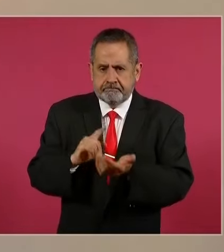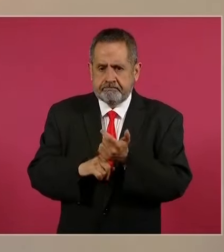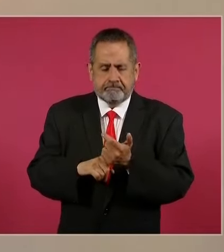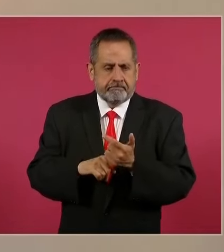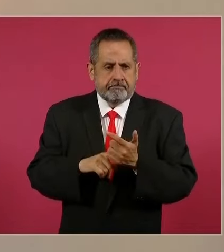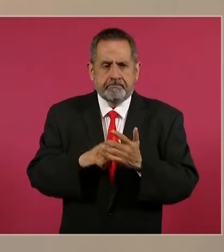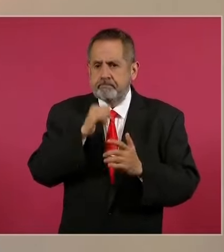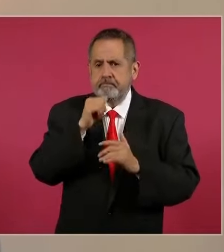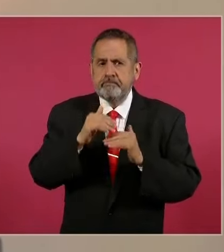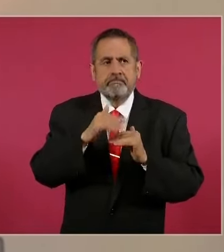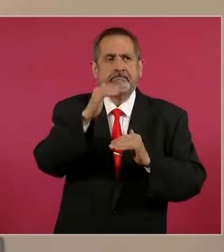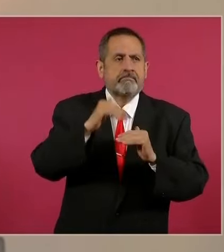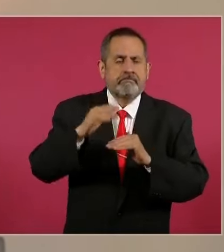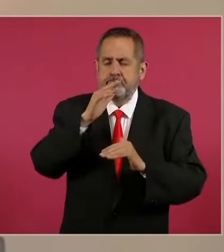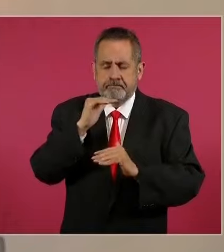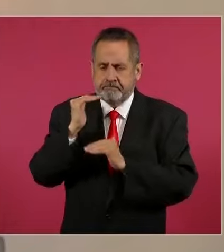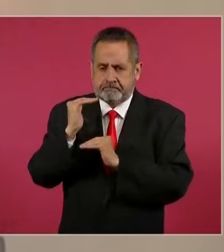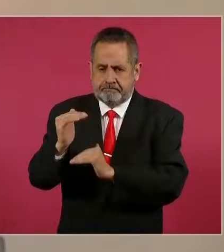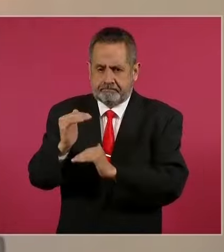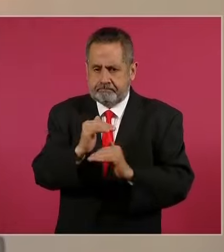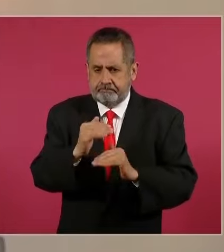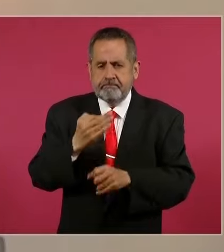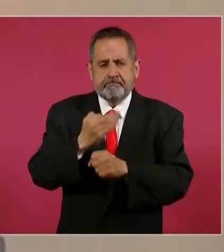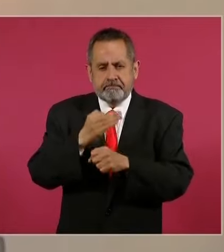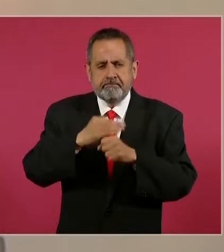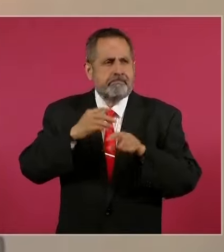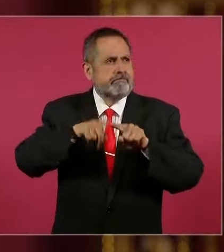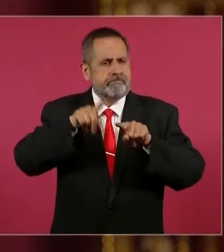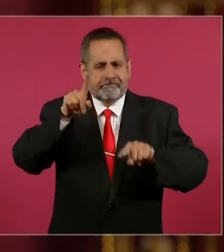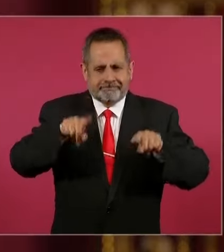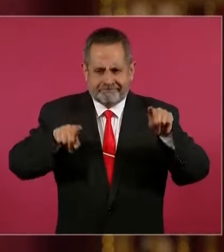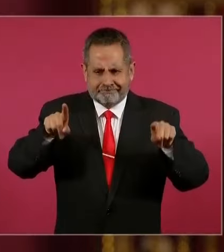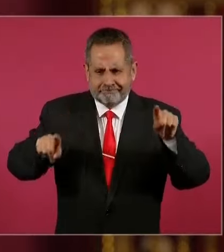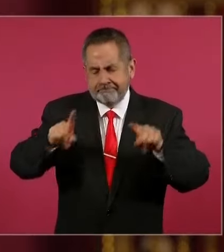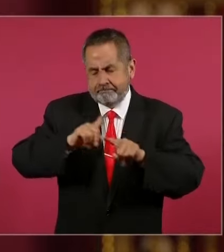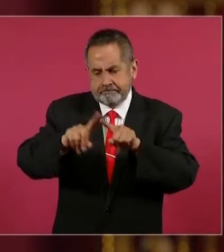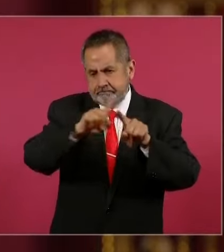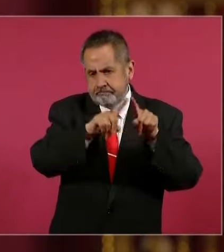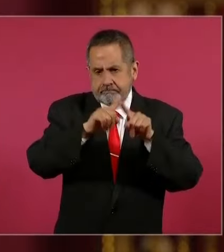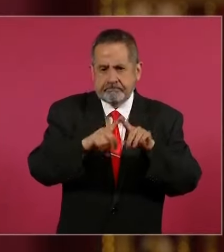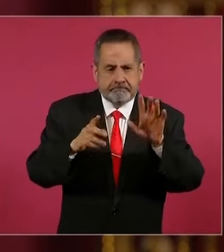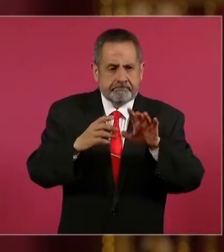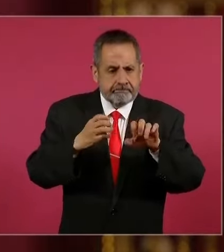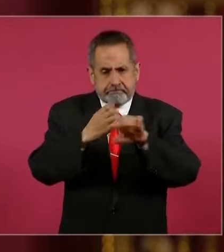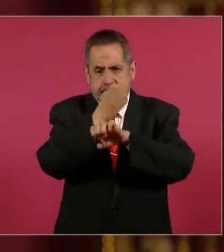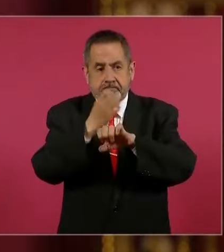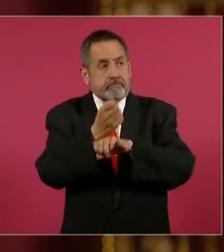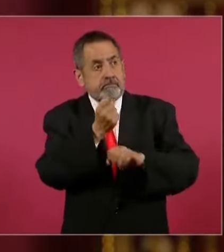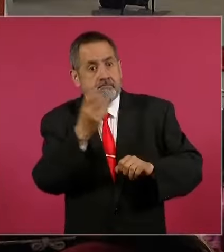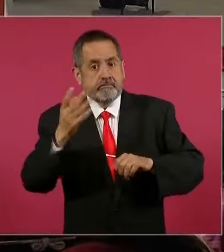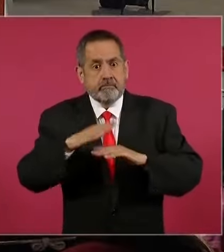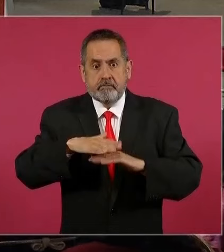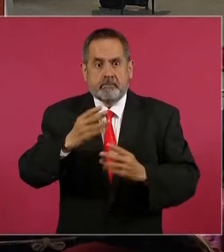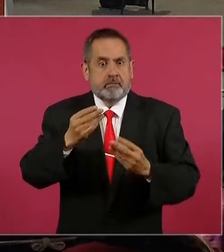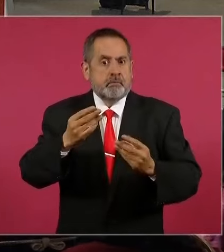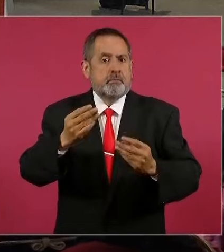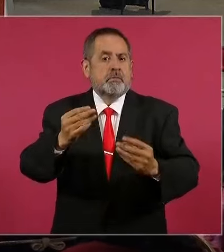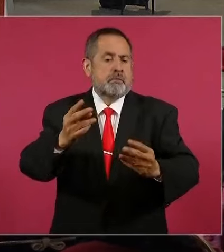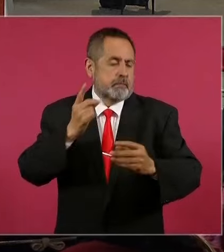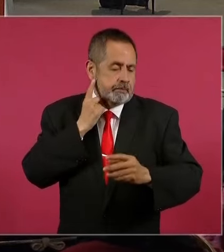y máximos de diputados. Hoy sabemos que hay varias entidades federativas con un número muy alto de